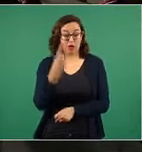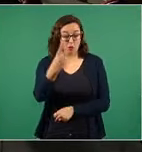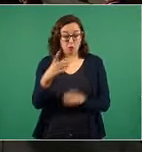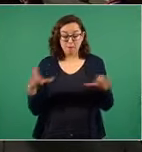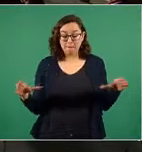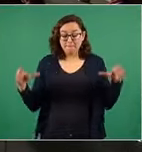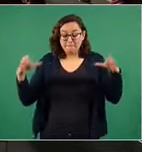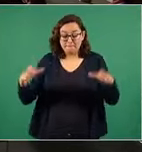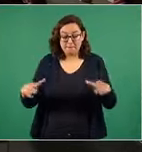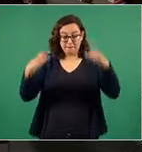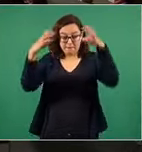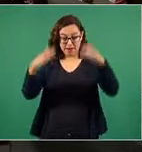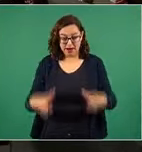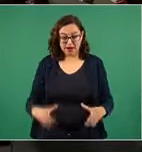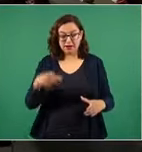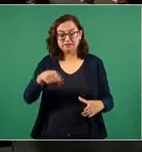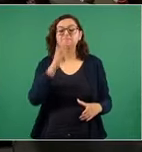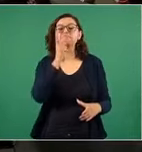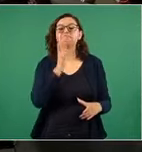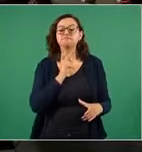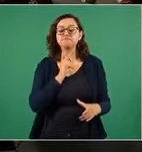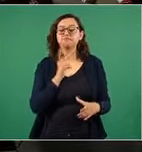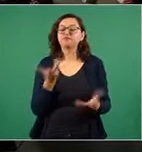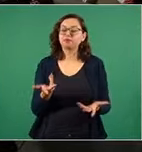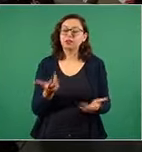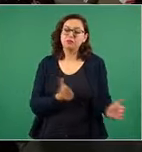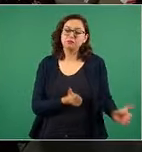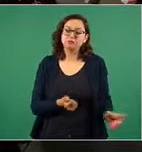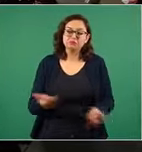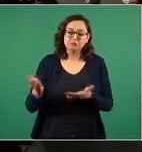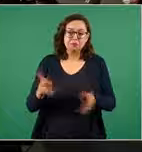y cuesta 14 extraerlo